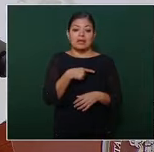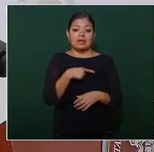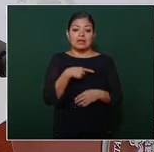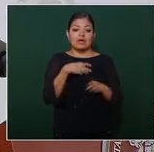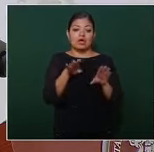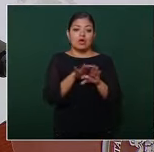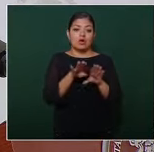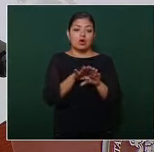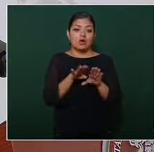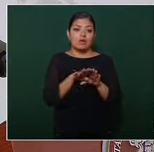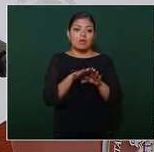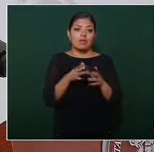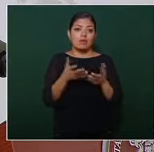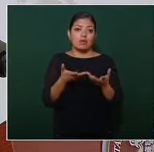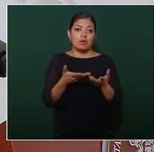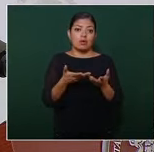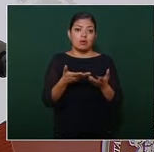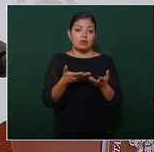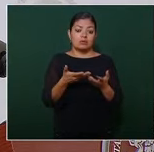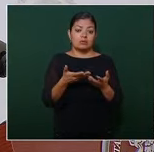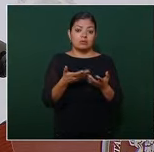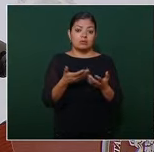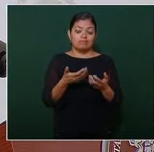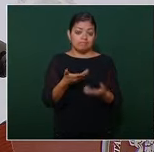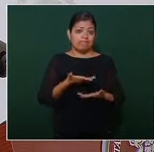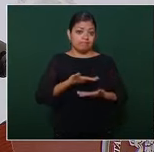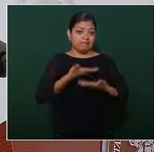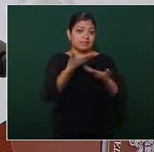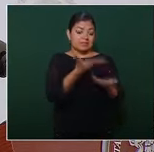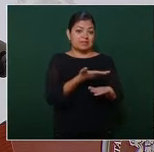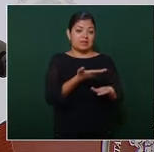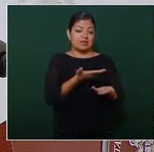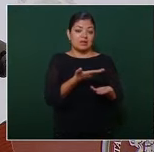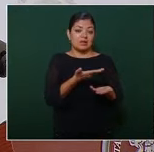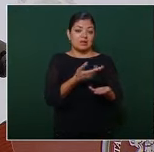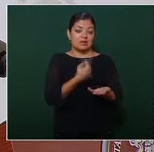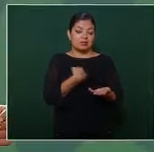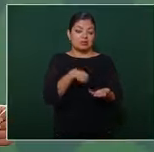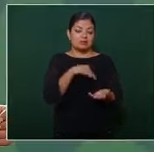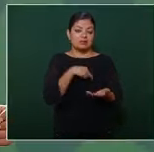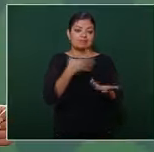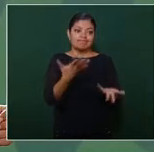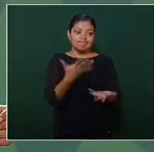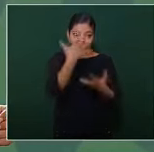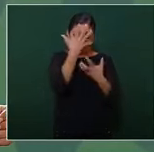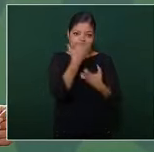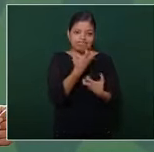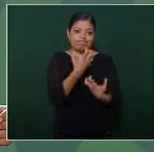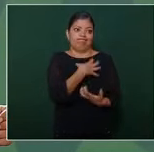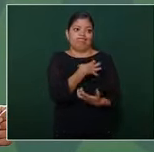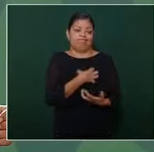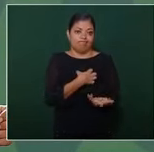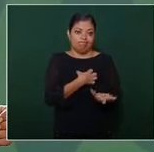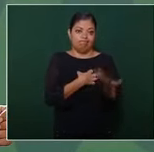expresarles nuestro pesar nuestra tristeza